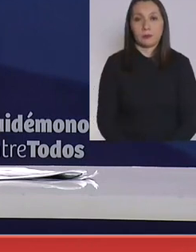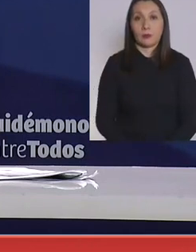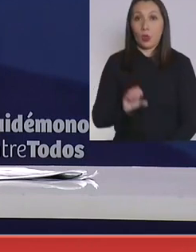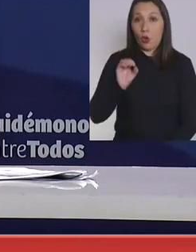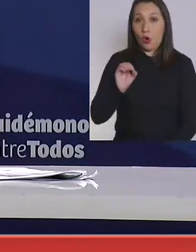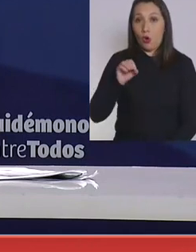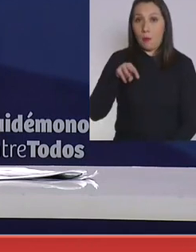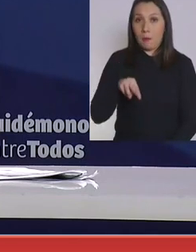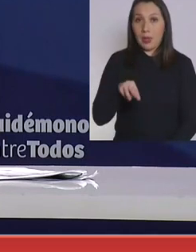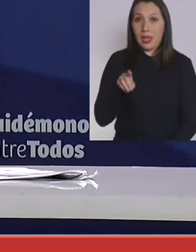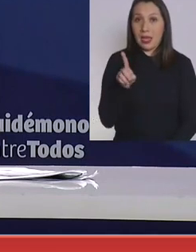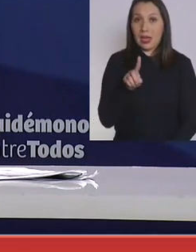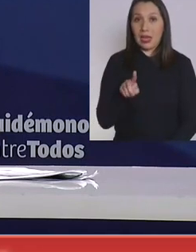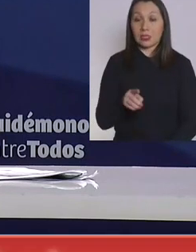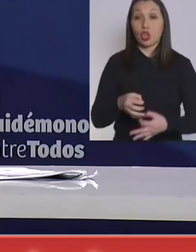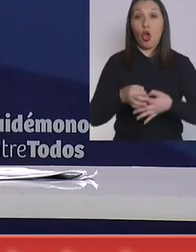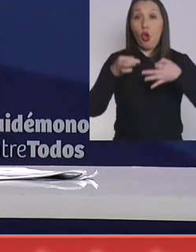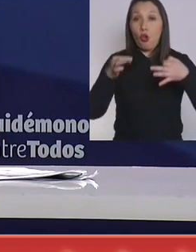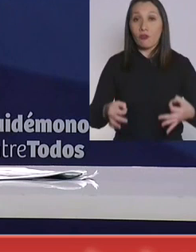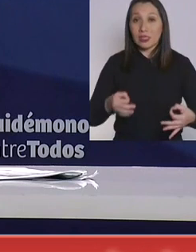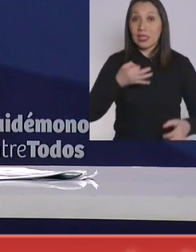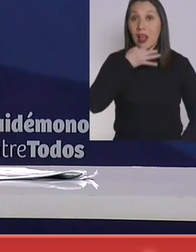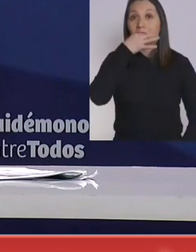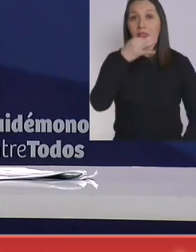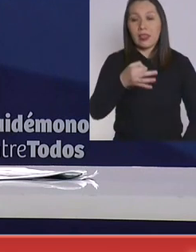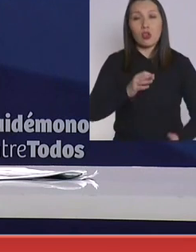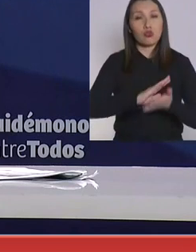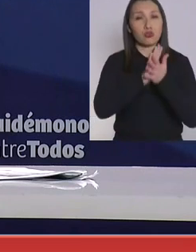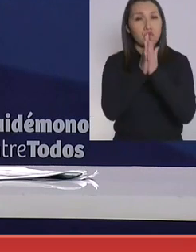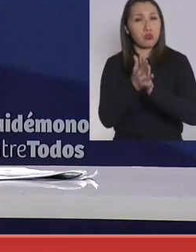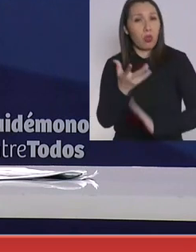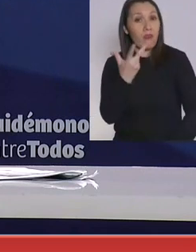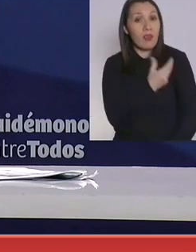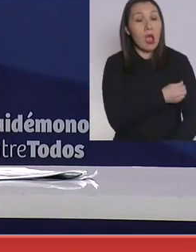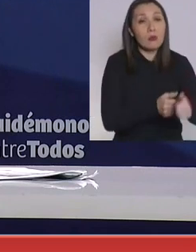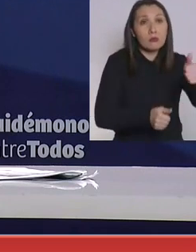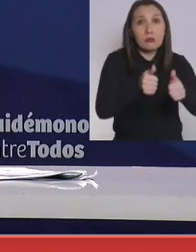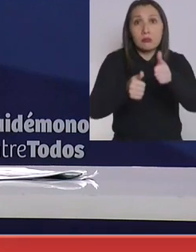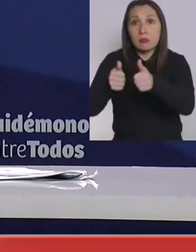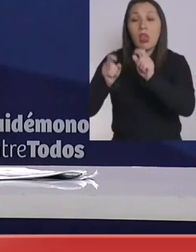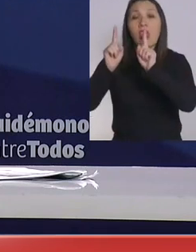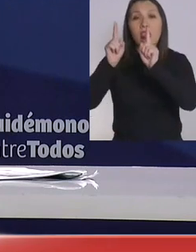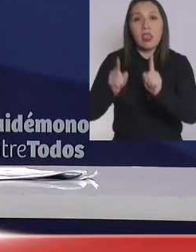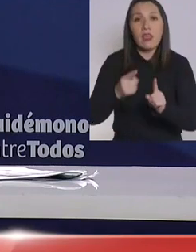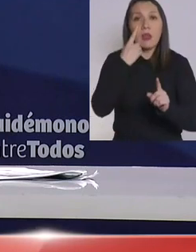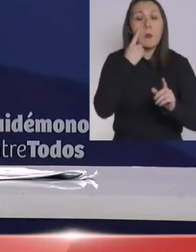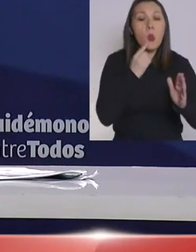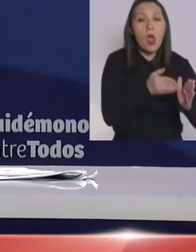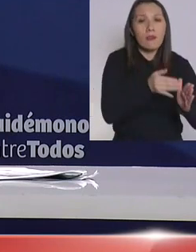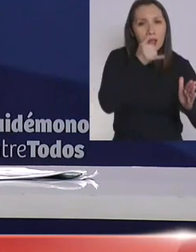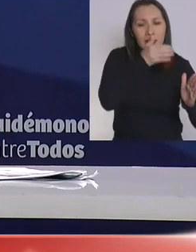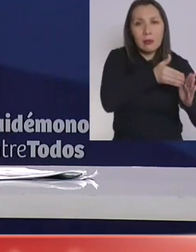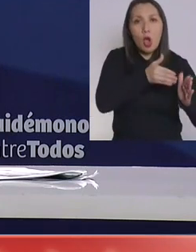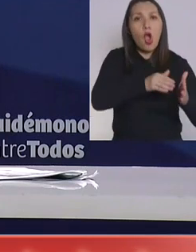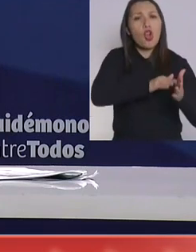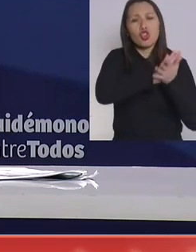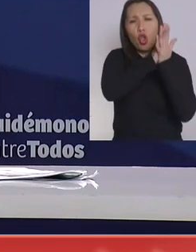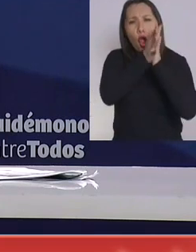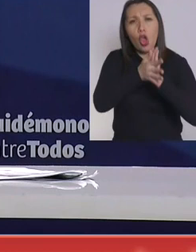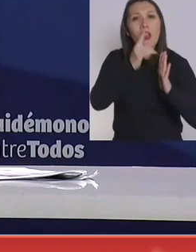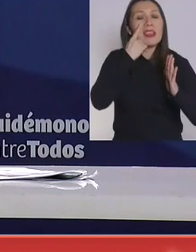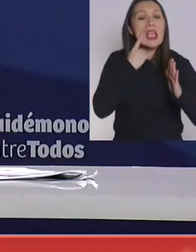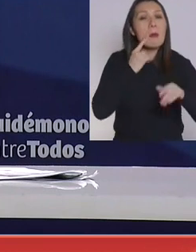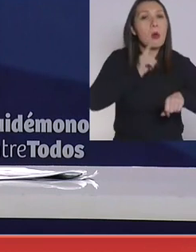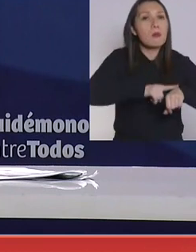OMS oficialmente ha dicho que todas las vacunas candidatas deberían pasar por etapas completas de prueba